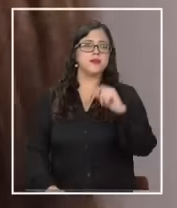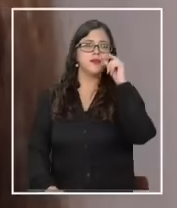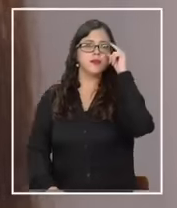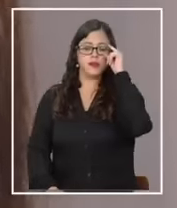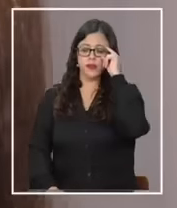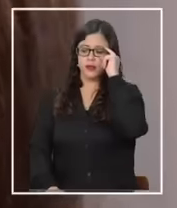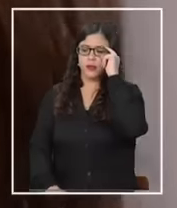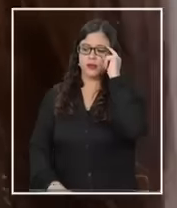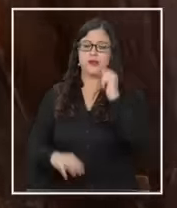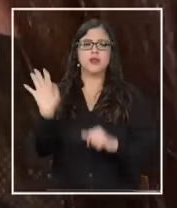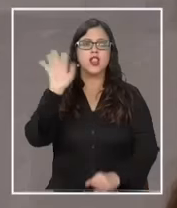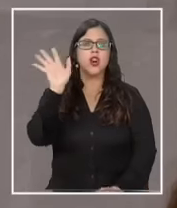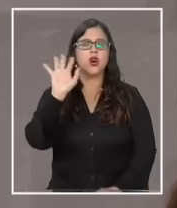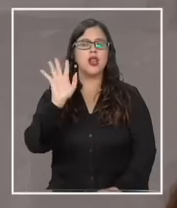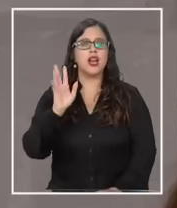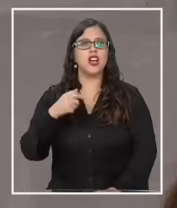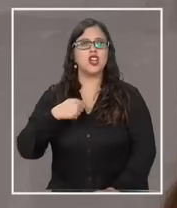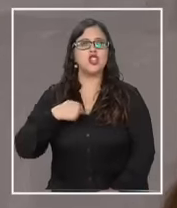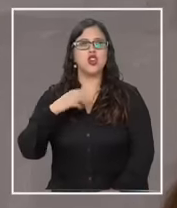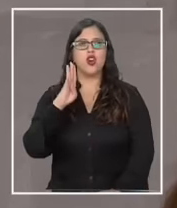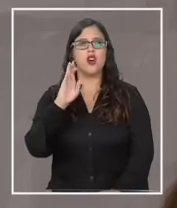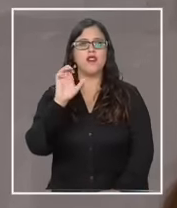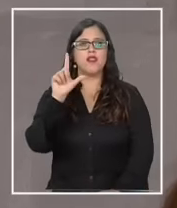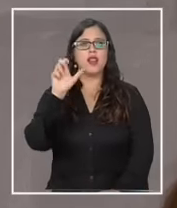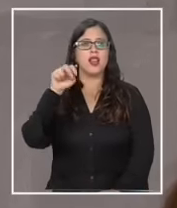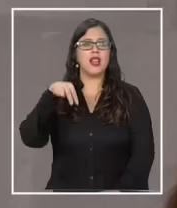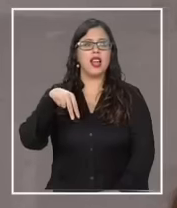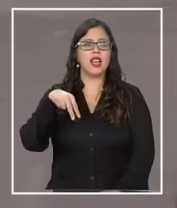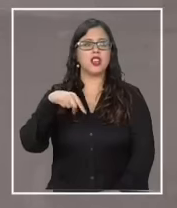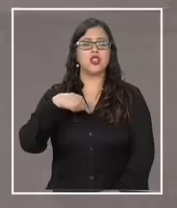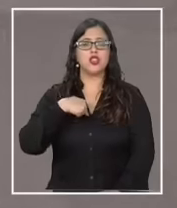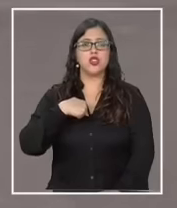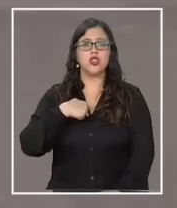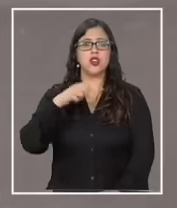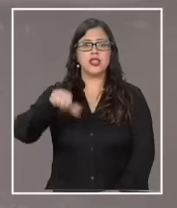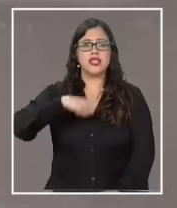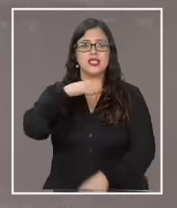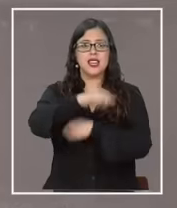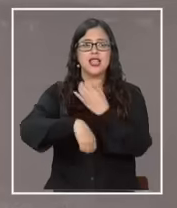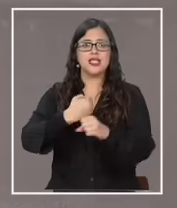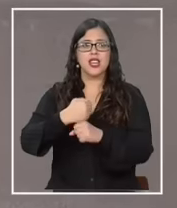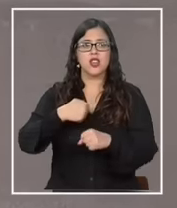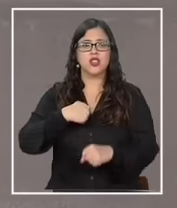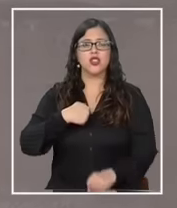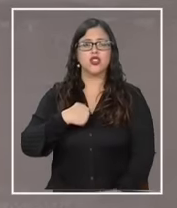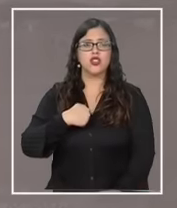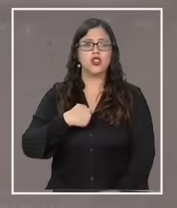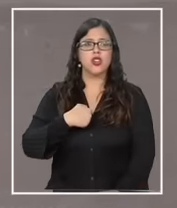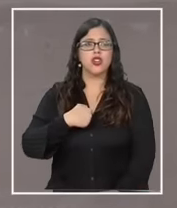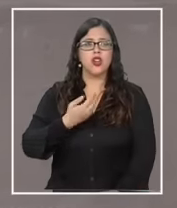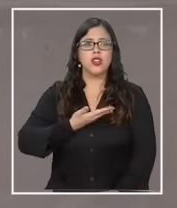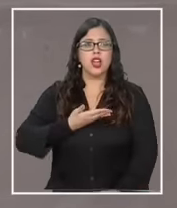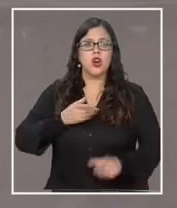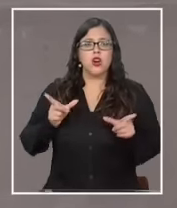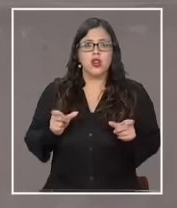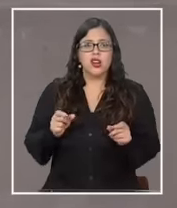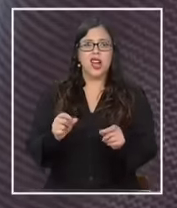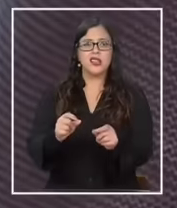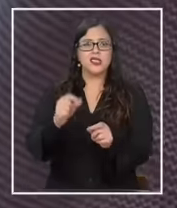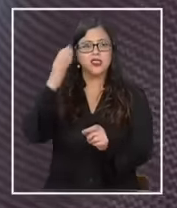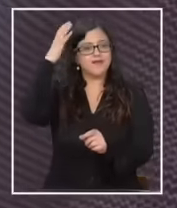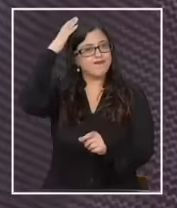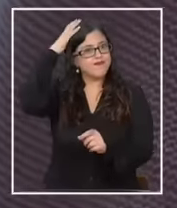Hola soy Belén Polo tengo 16 años y fui diagnosticada con cáncer cerebral